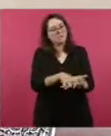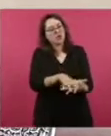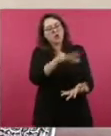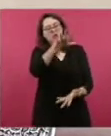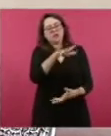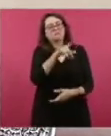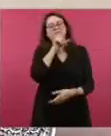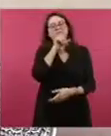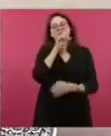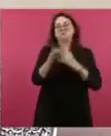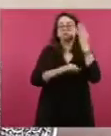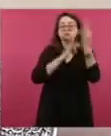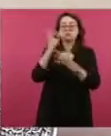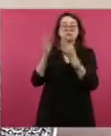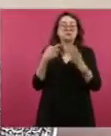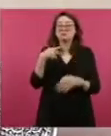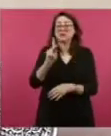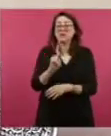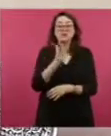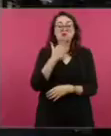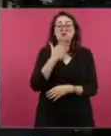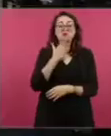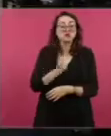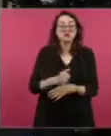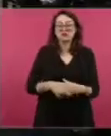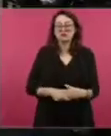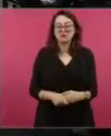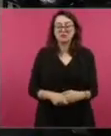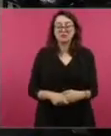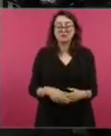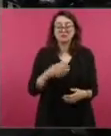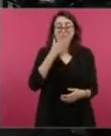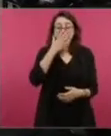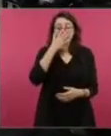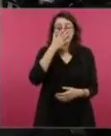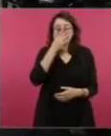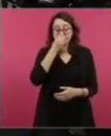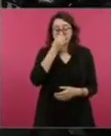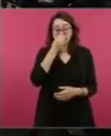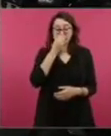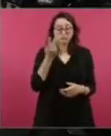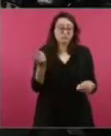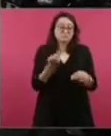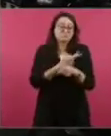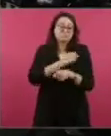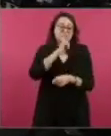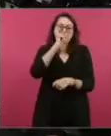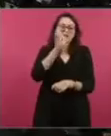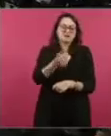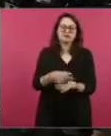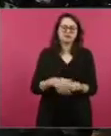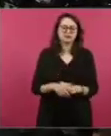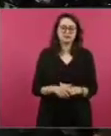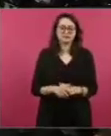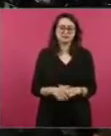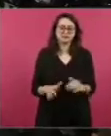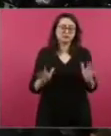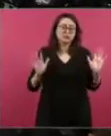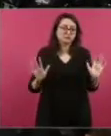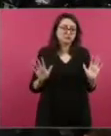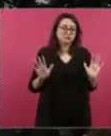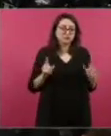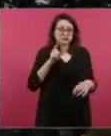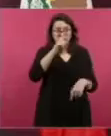Pero, bueno, vamos a continuar. No pasa nada mientras la gente